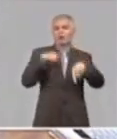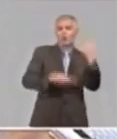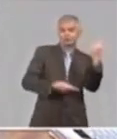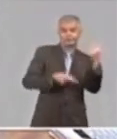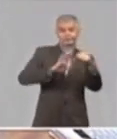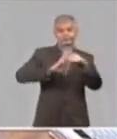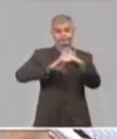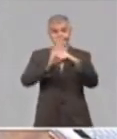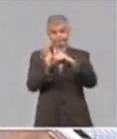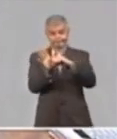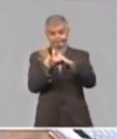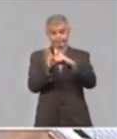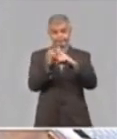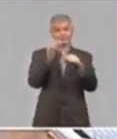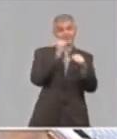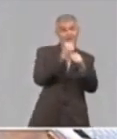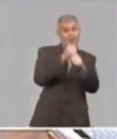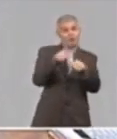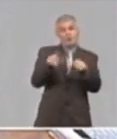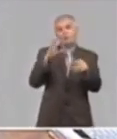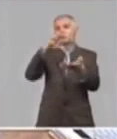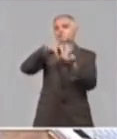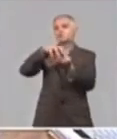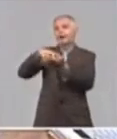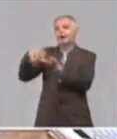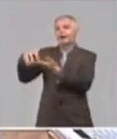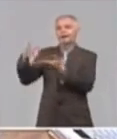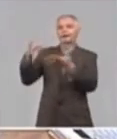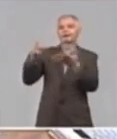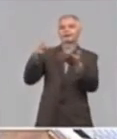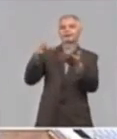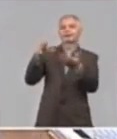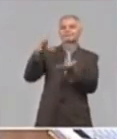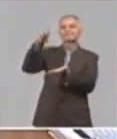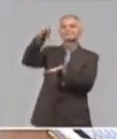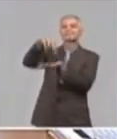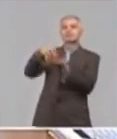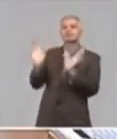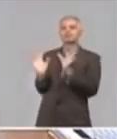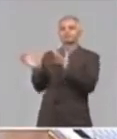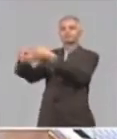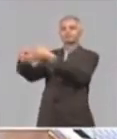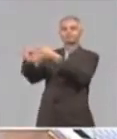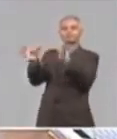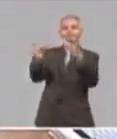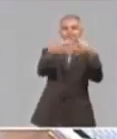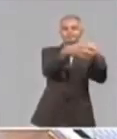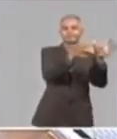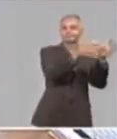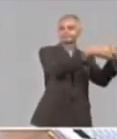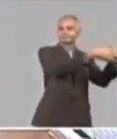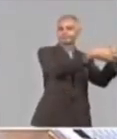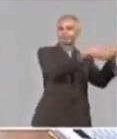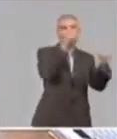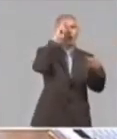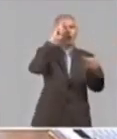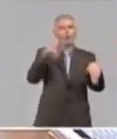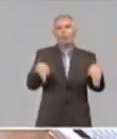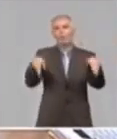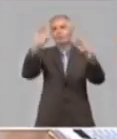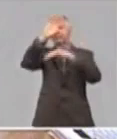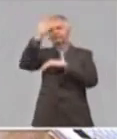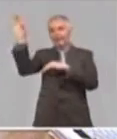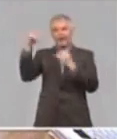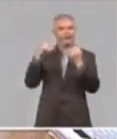de la salud pública en lo que respecta a los centros de aislamiento y a los hospitales seleccionados para la atención a la